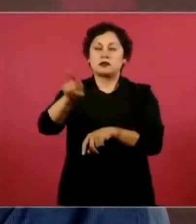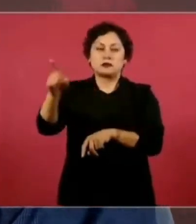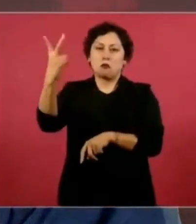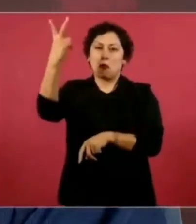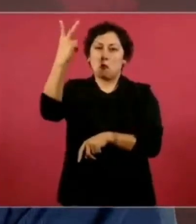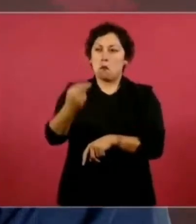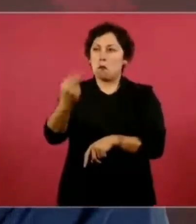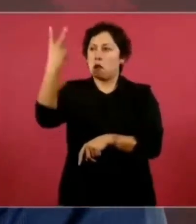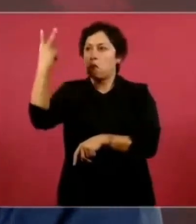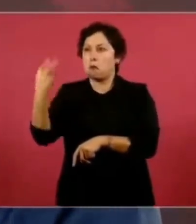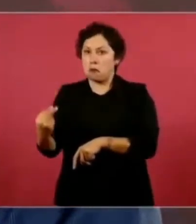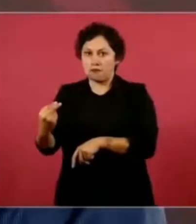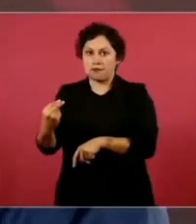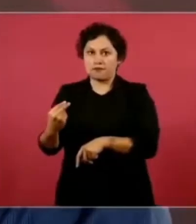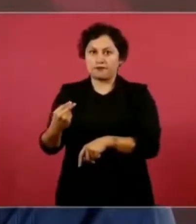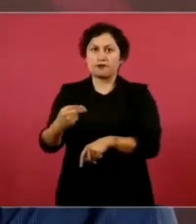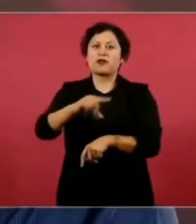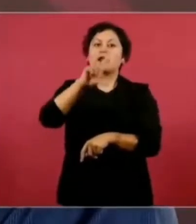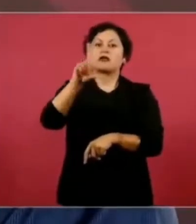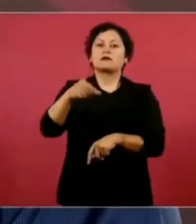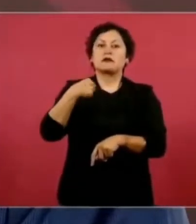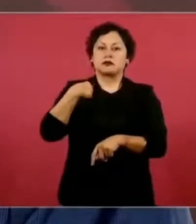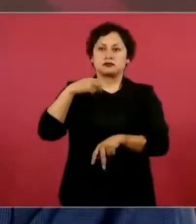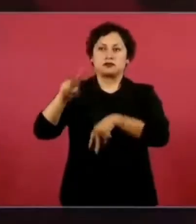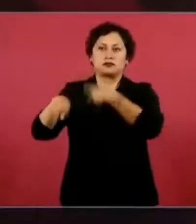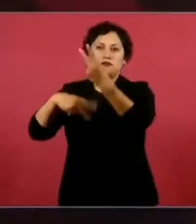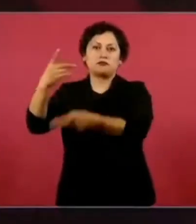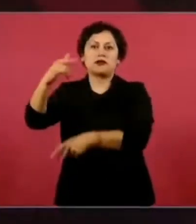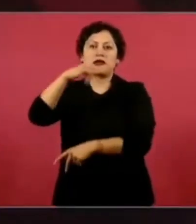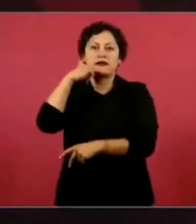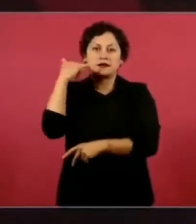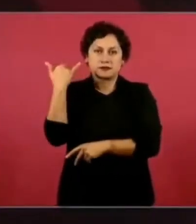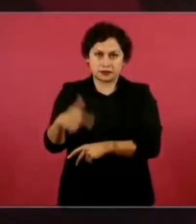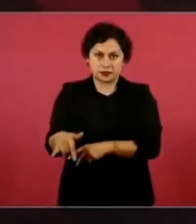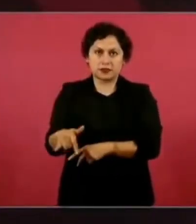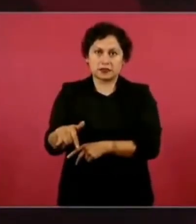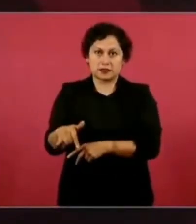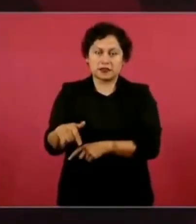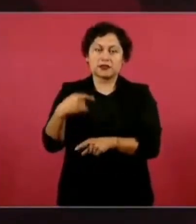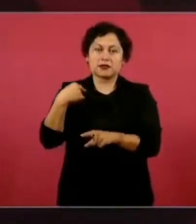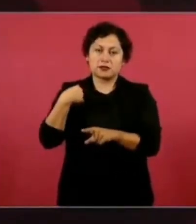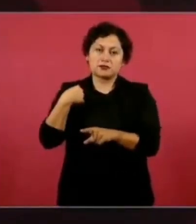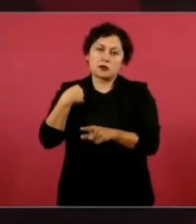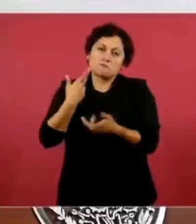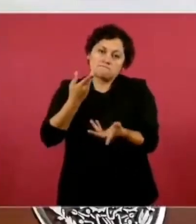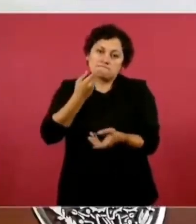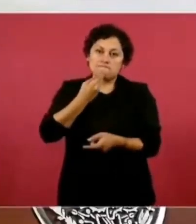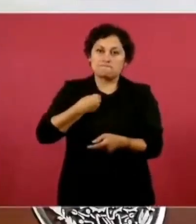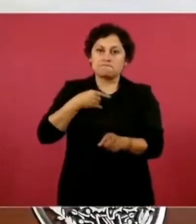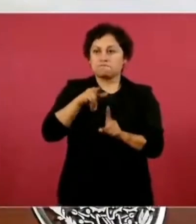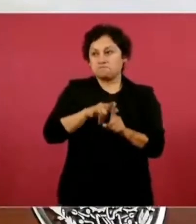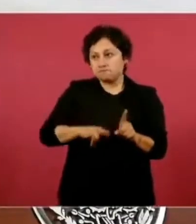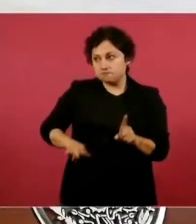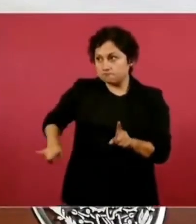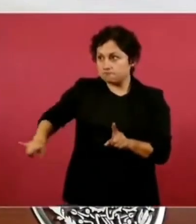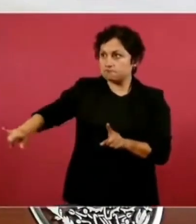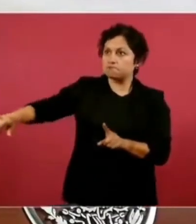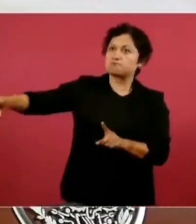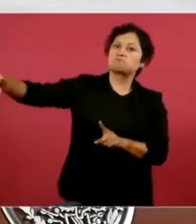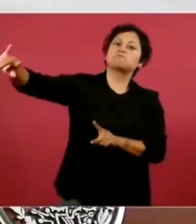Ahora que fui yo a Chile, di una vuelta para no pasar